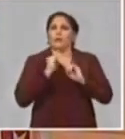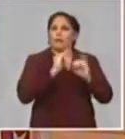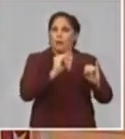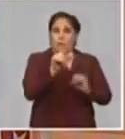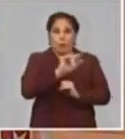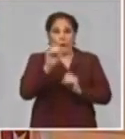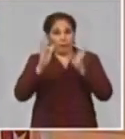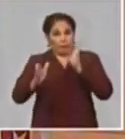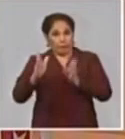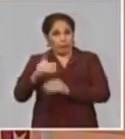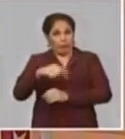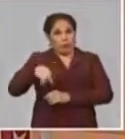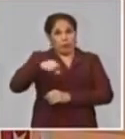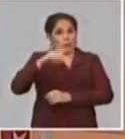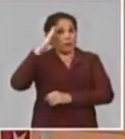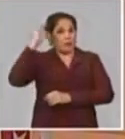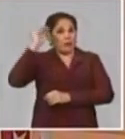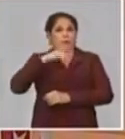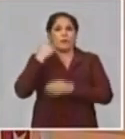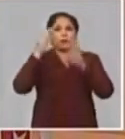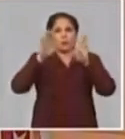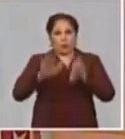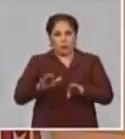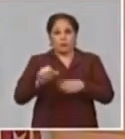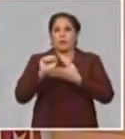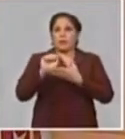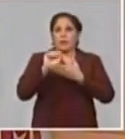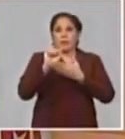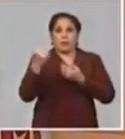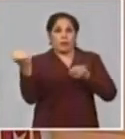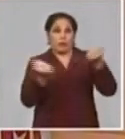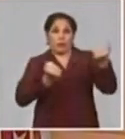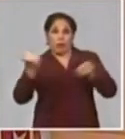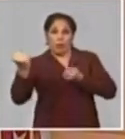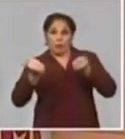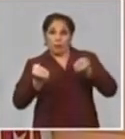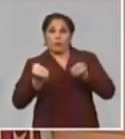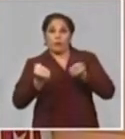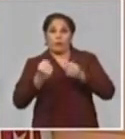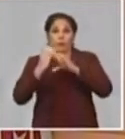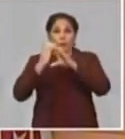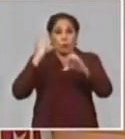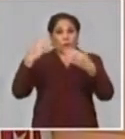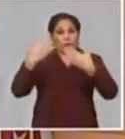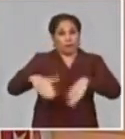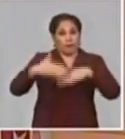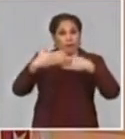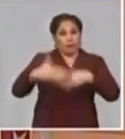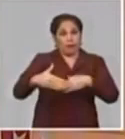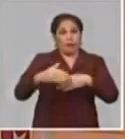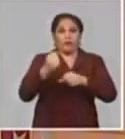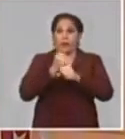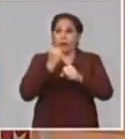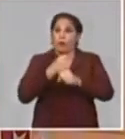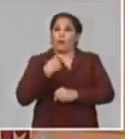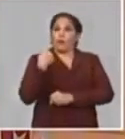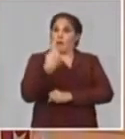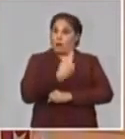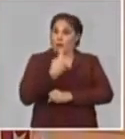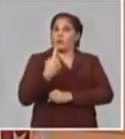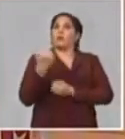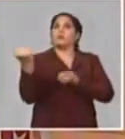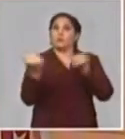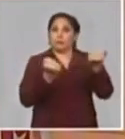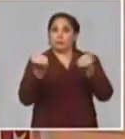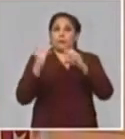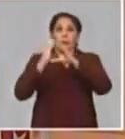el último periodo, teniendo en cuenta que se suspendió el servicio de transporte público y que muchos trabajadores del sistema utilizaban ese